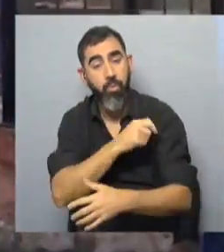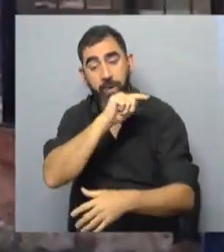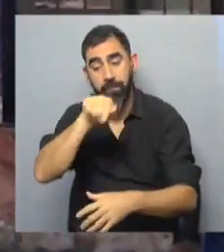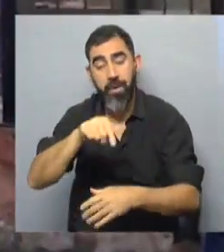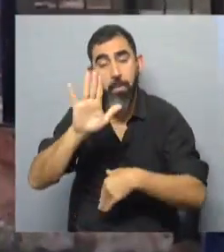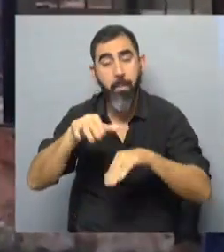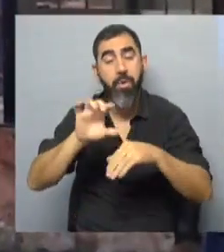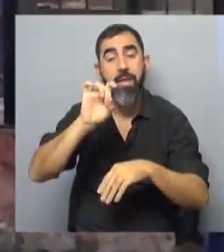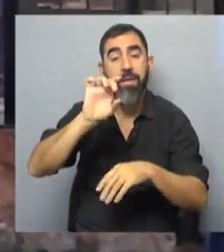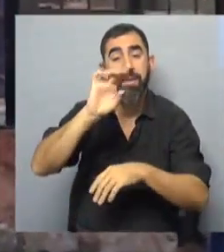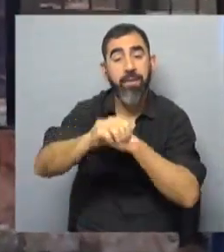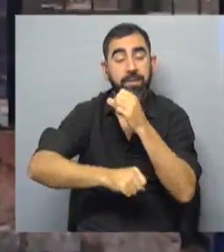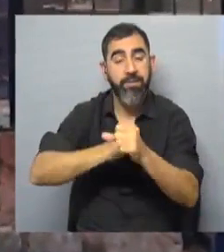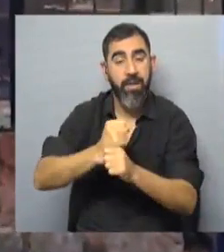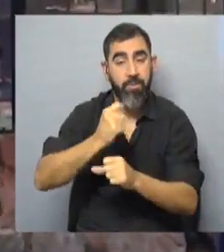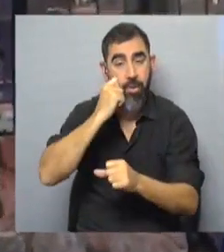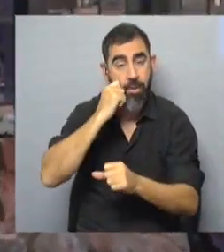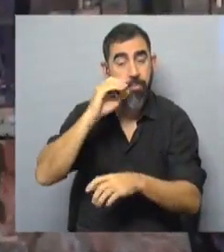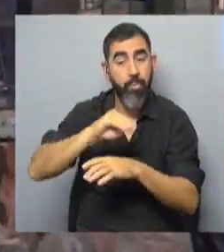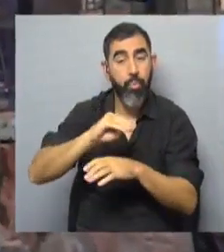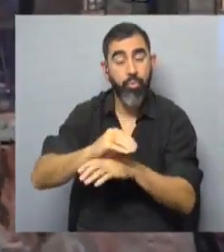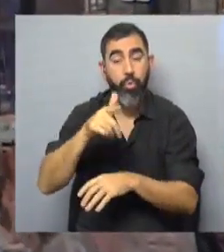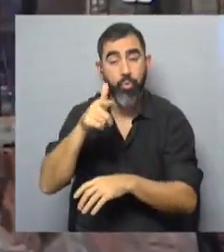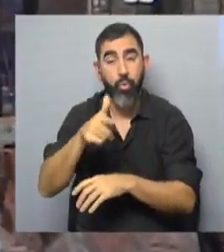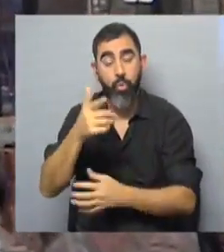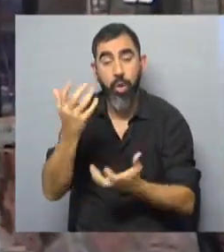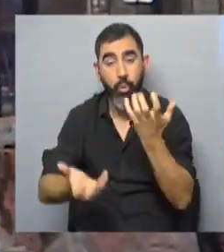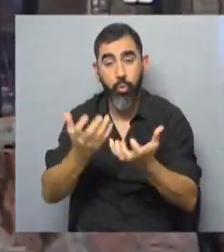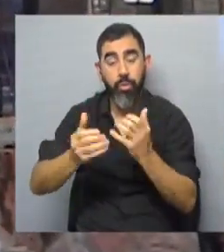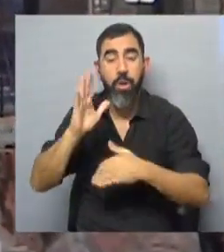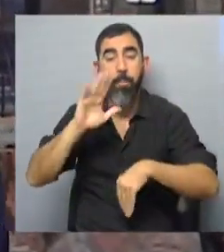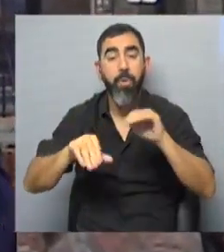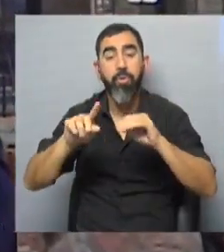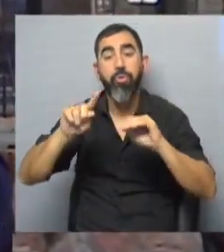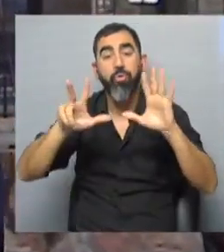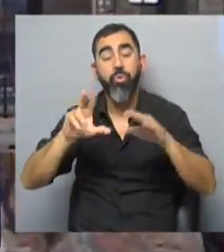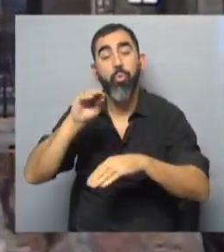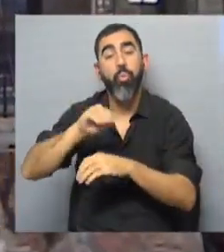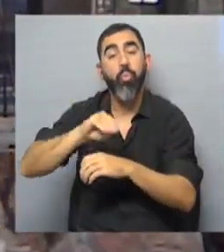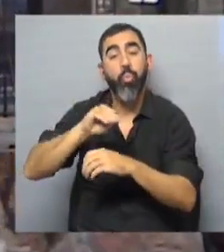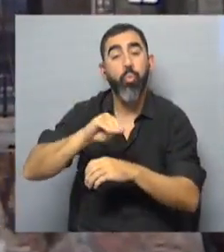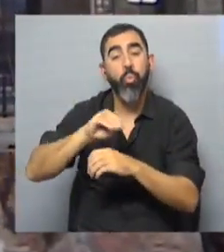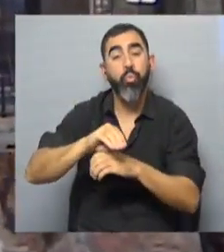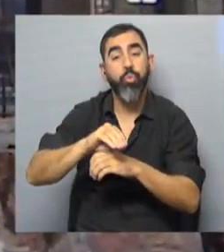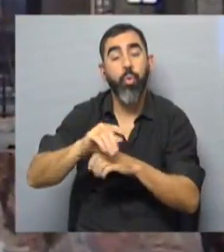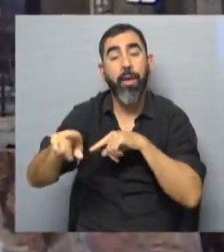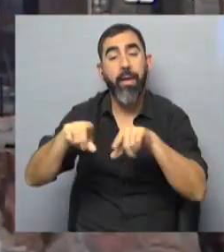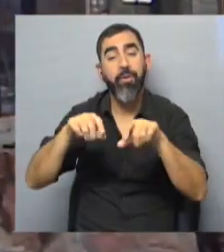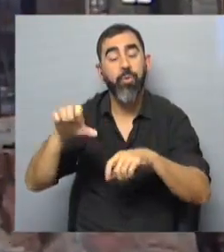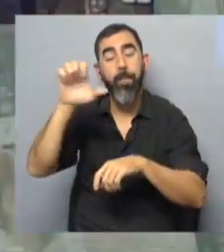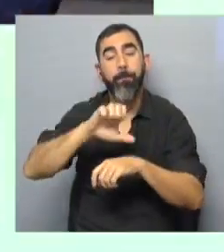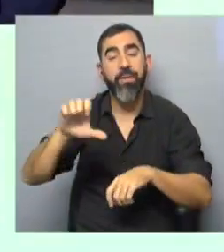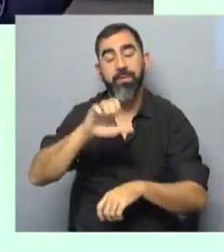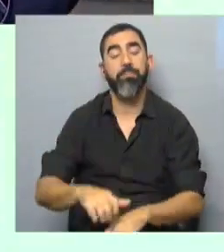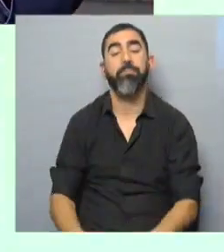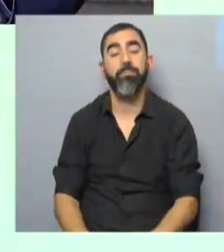mayores de 15 años para el curso de soldadura y gastronomía, mayores de 18 años para el curso de gestión MIPES.